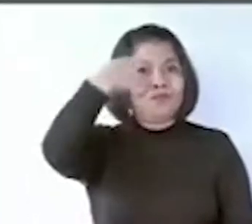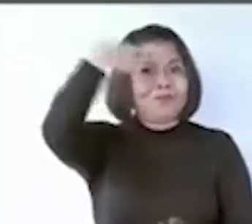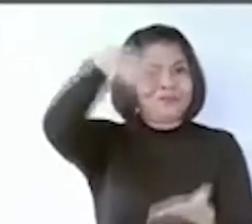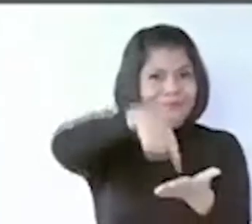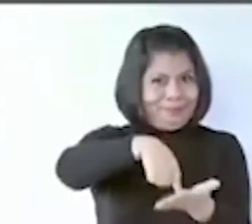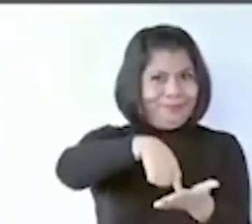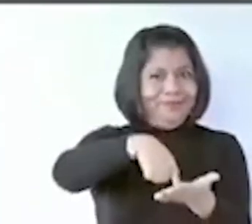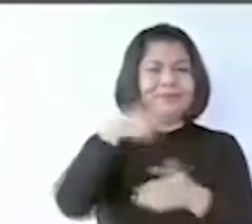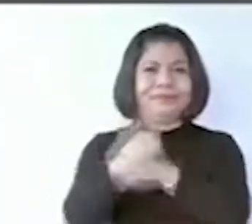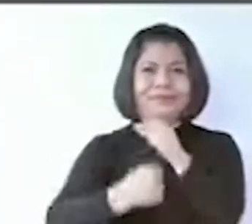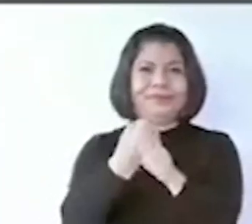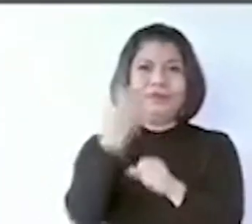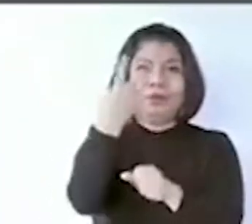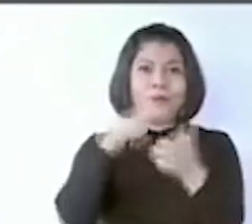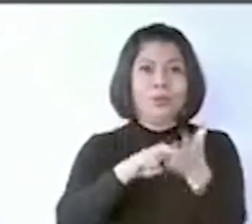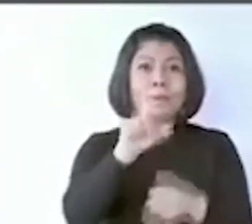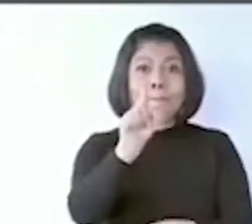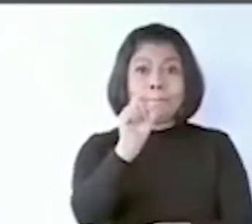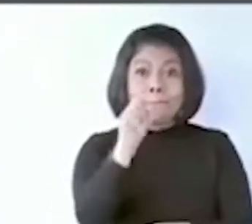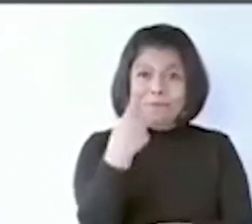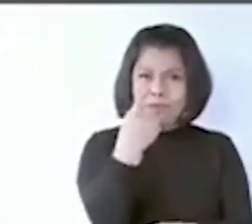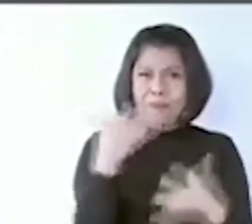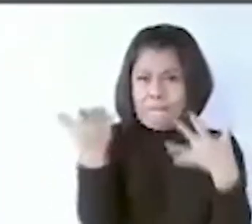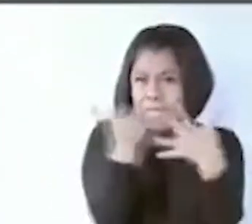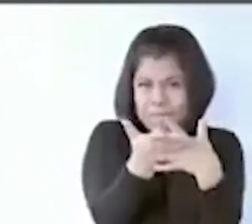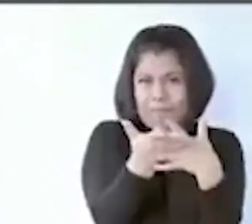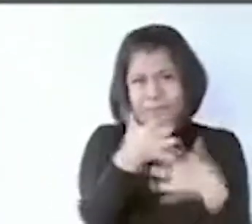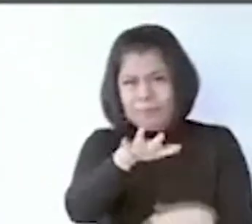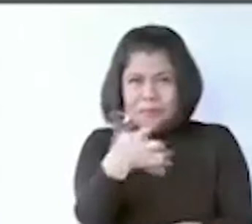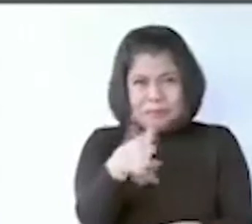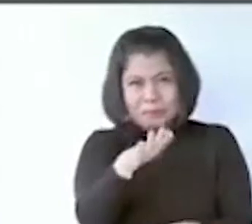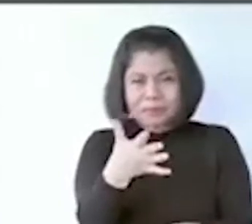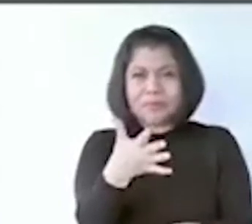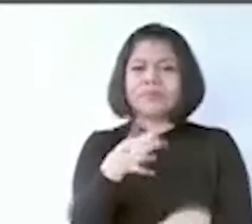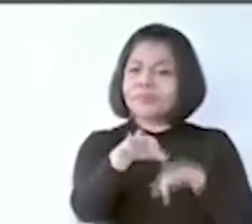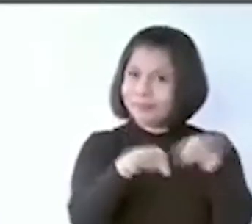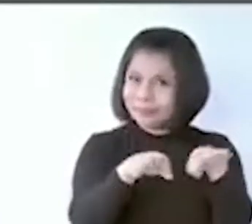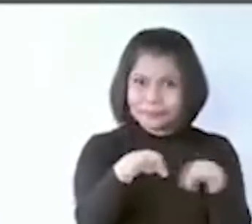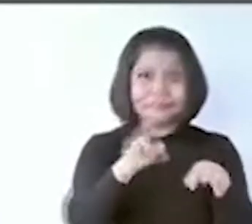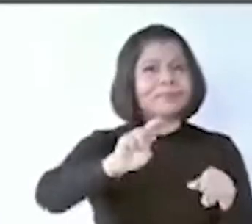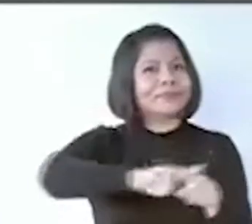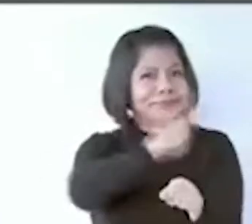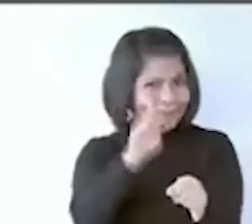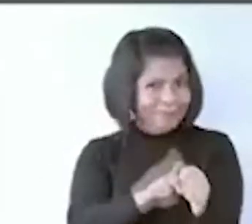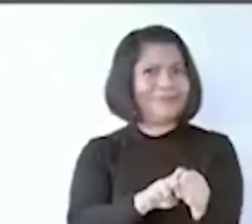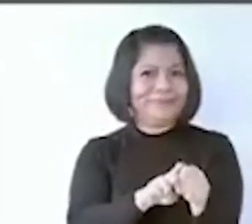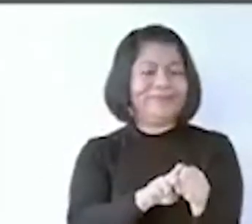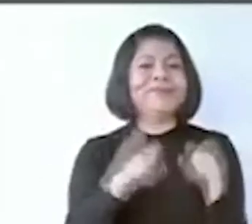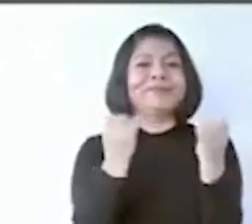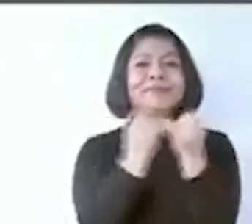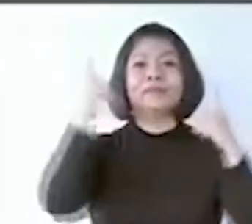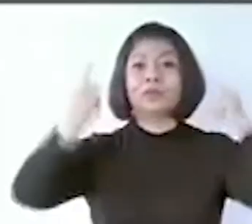vamos a estar ya en completa normalidad en cuanto a la afluencia